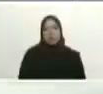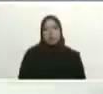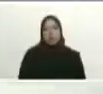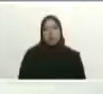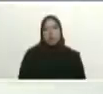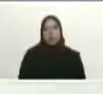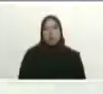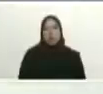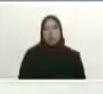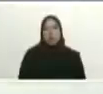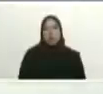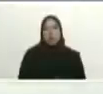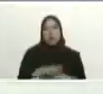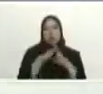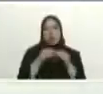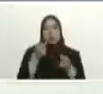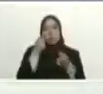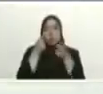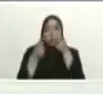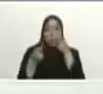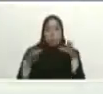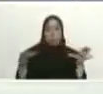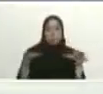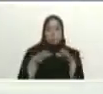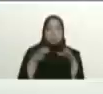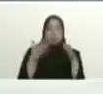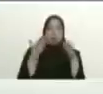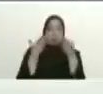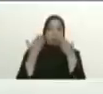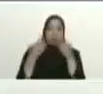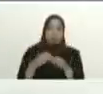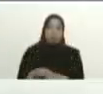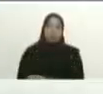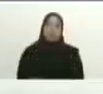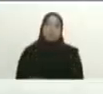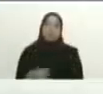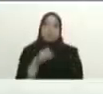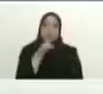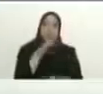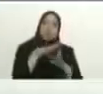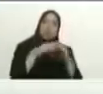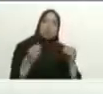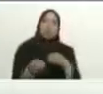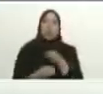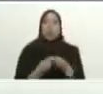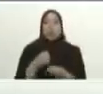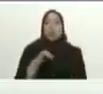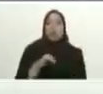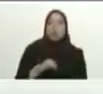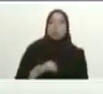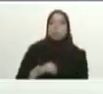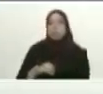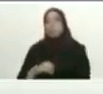lluvia afortunadamente tenemos un buen equipo está pendiente de todos los estados del país